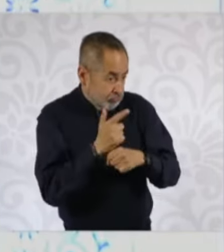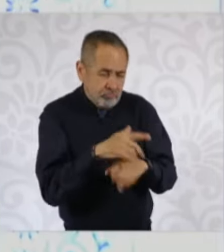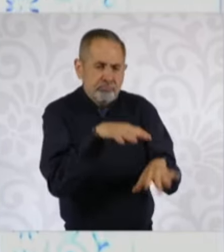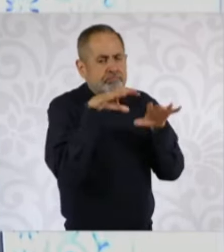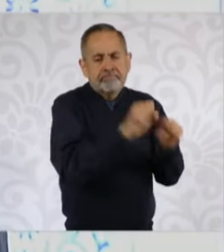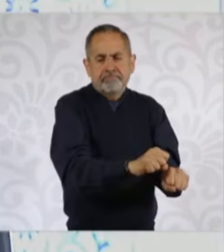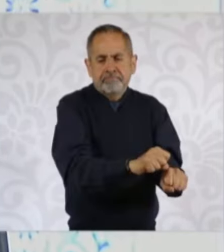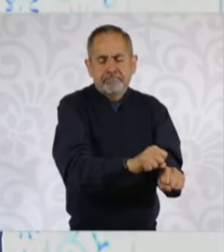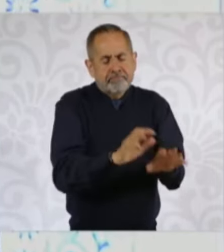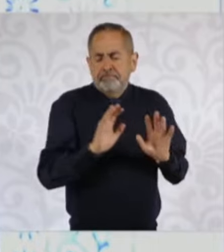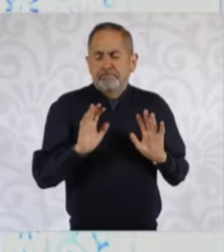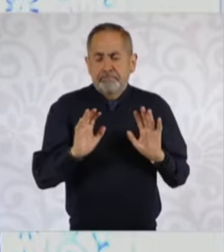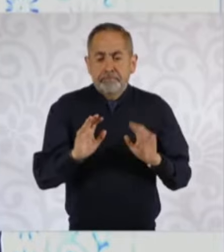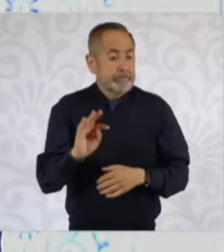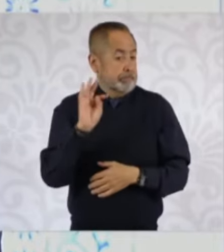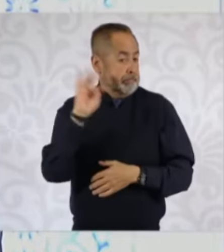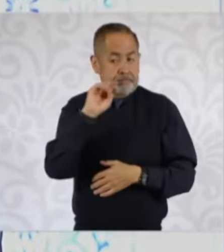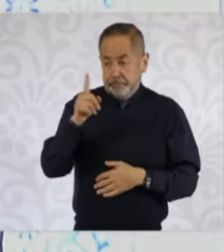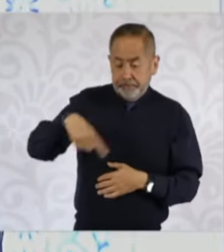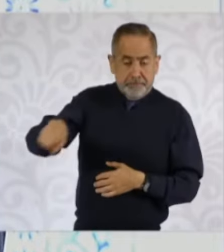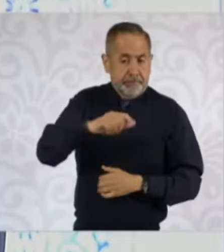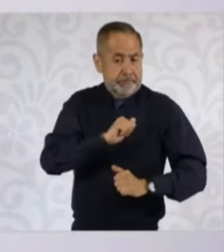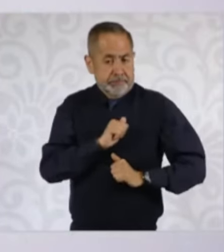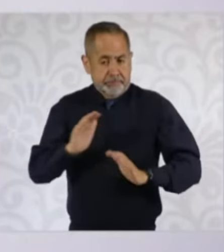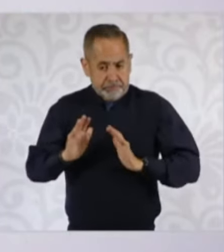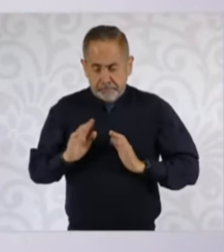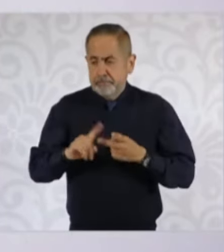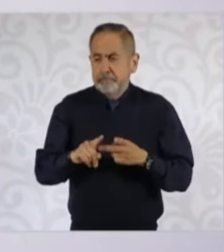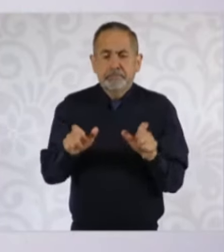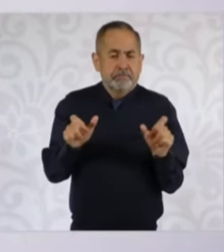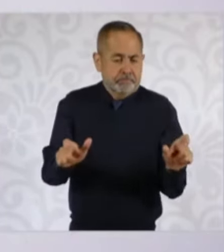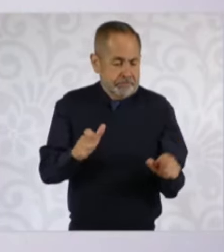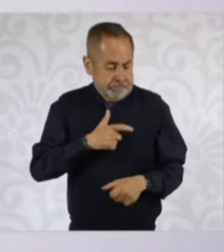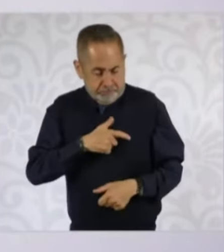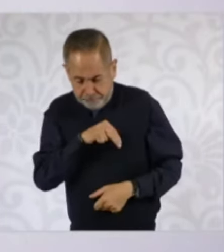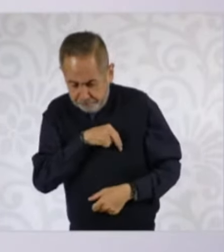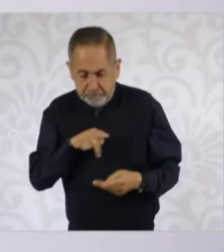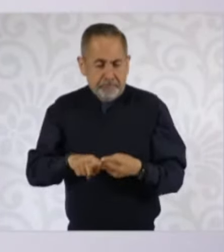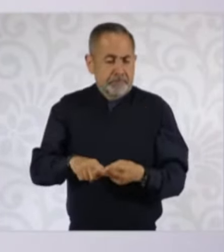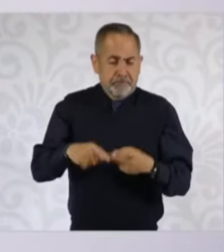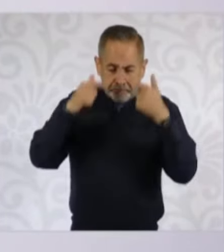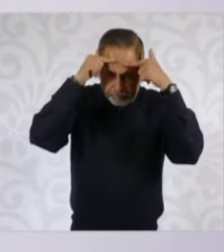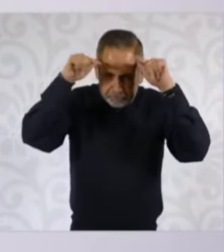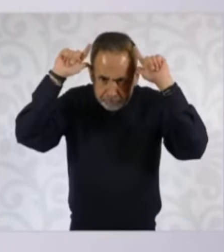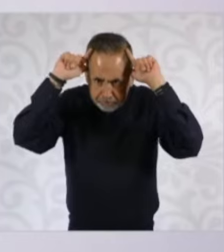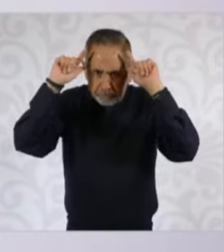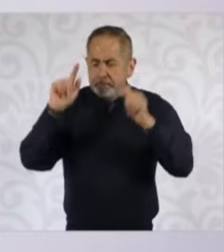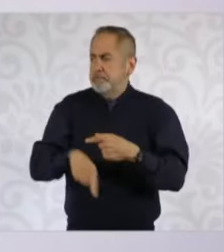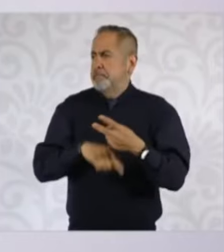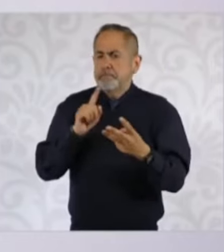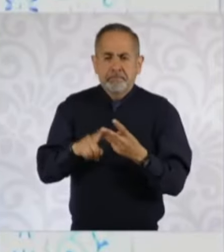delincuente. Cuando las Fuerzas Armadas, sea Guardia Nacional, sea Marina, sea